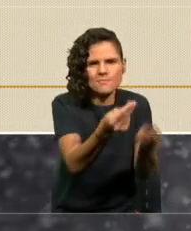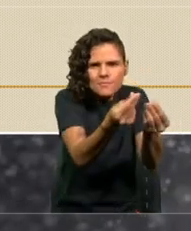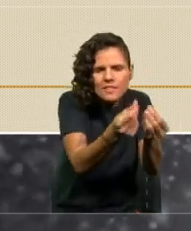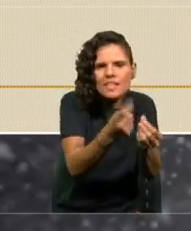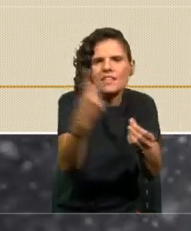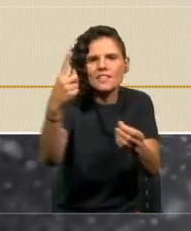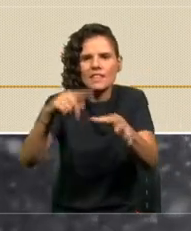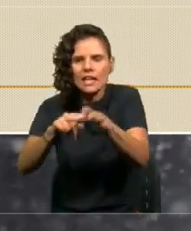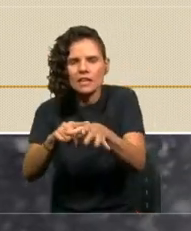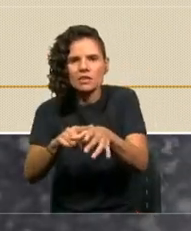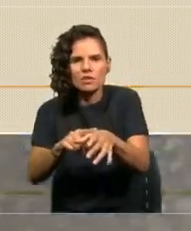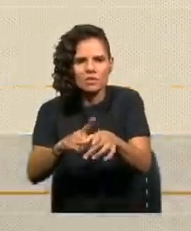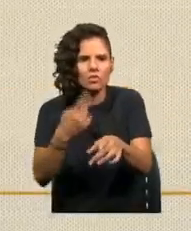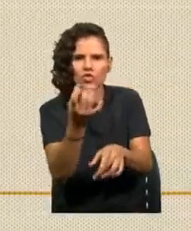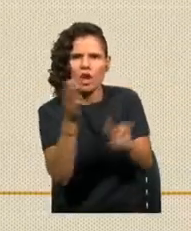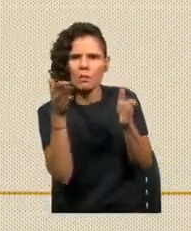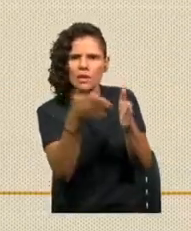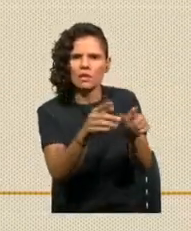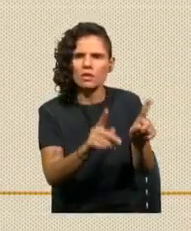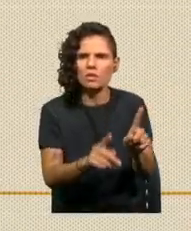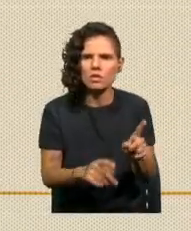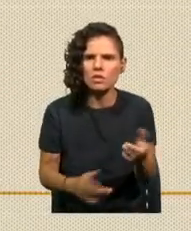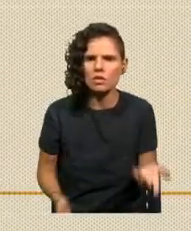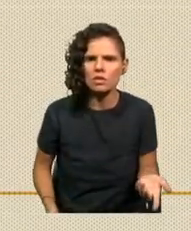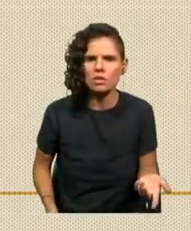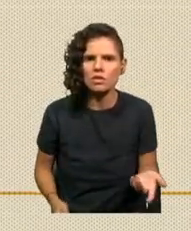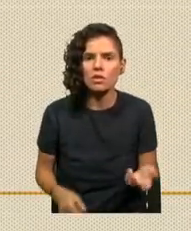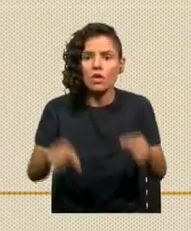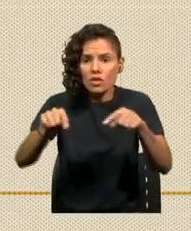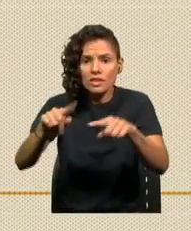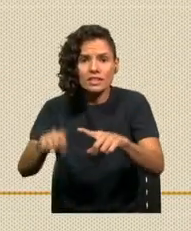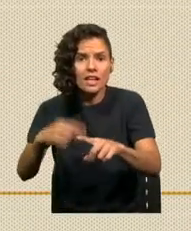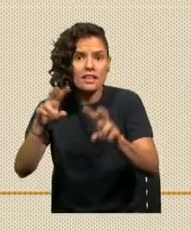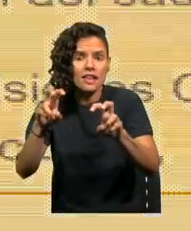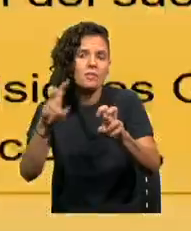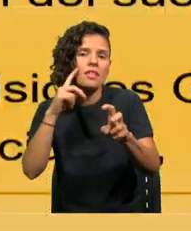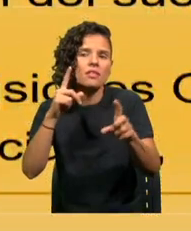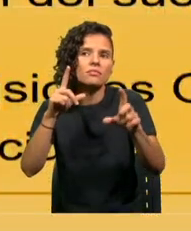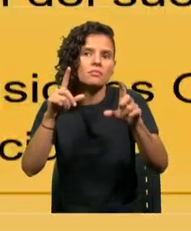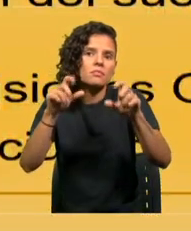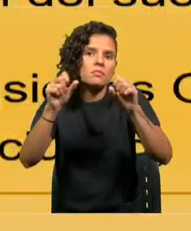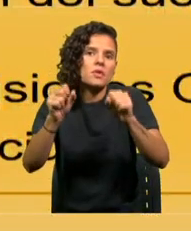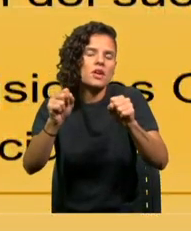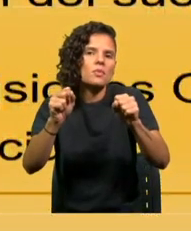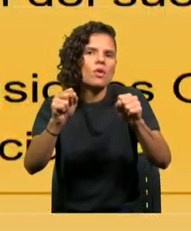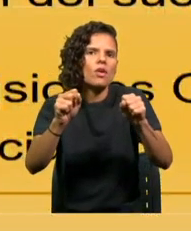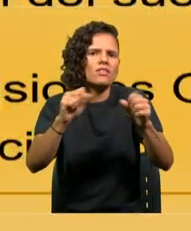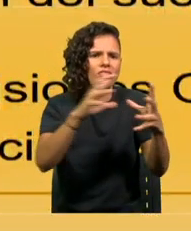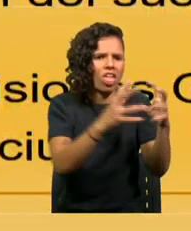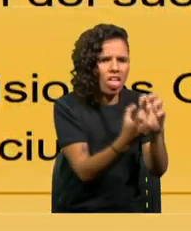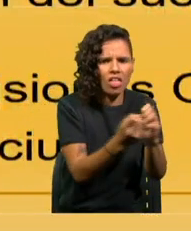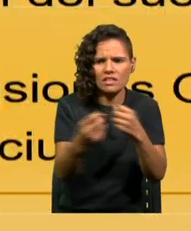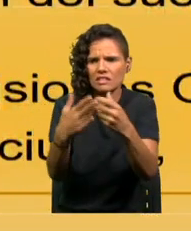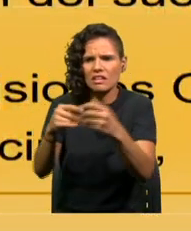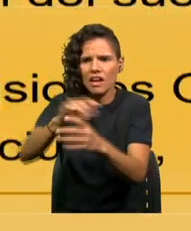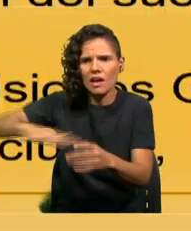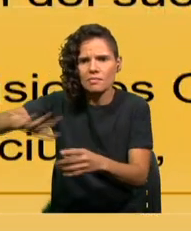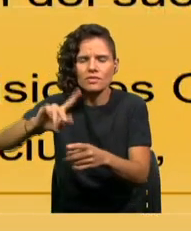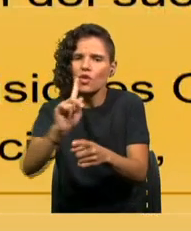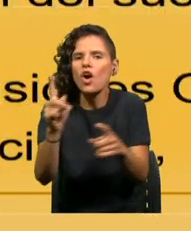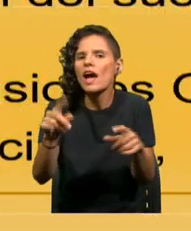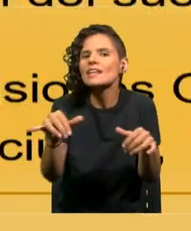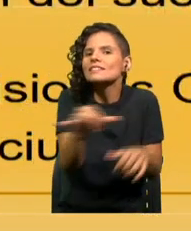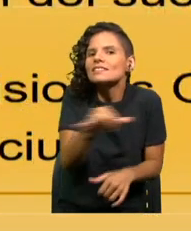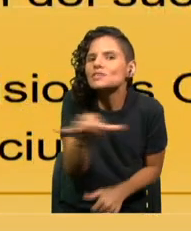reduccionismo es que el cambio climático es igual a lo ambiental. Entonces, bastaría con que nosotros nos dedicáramos